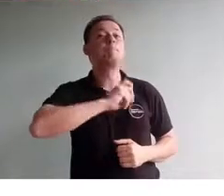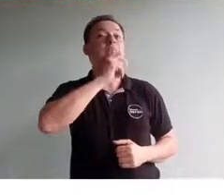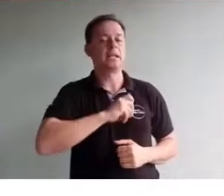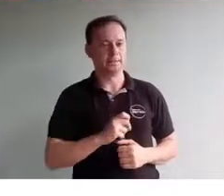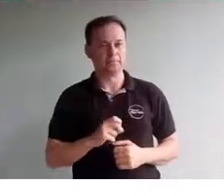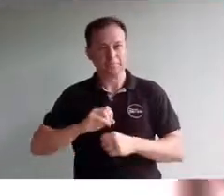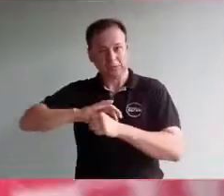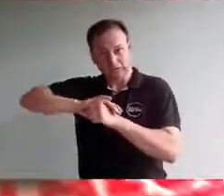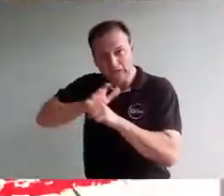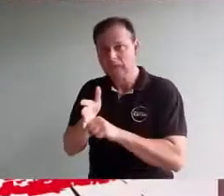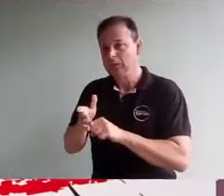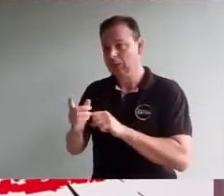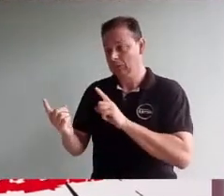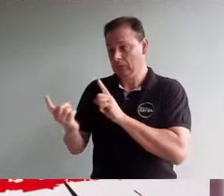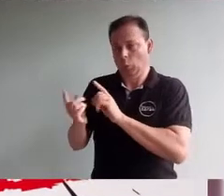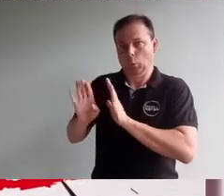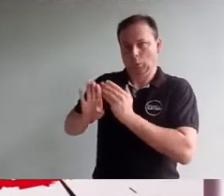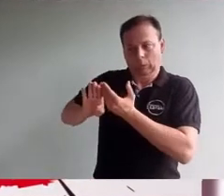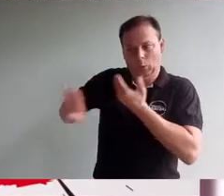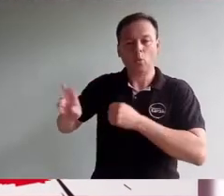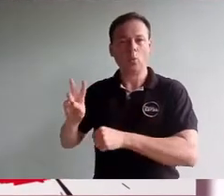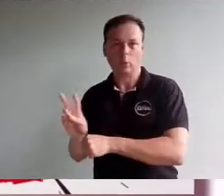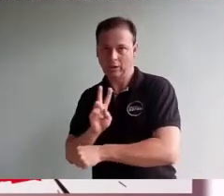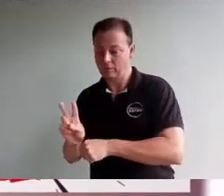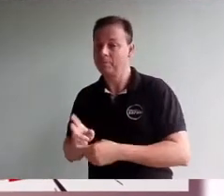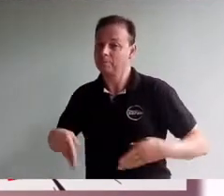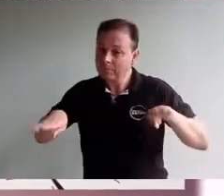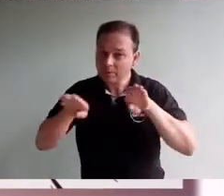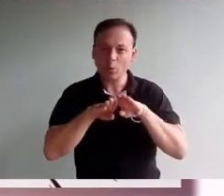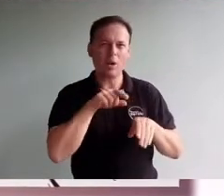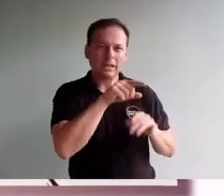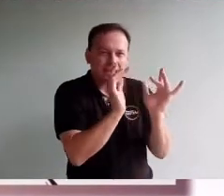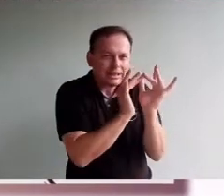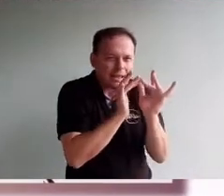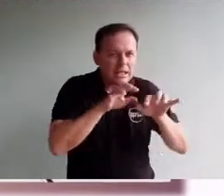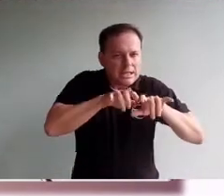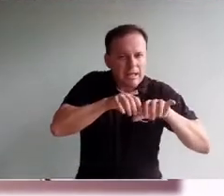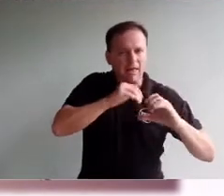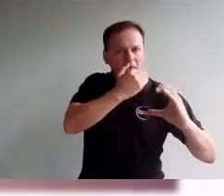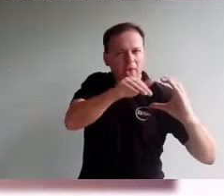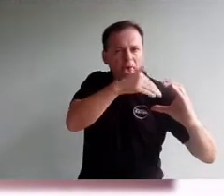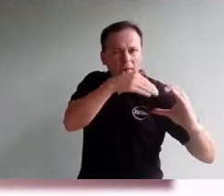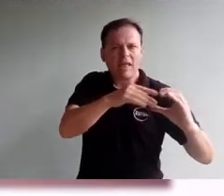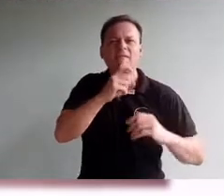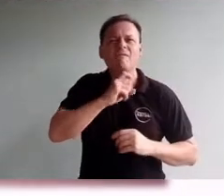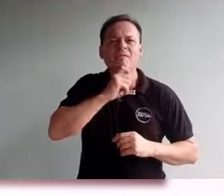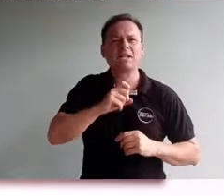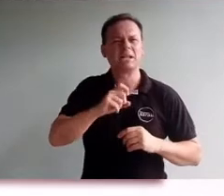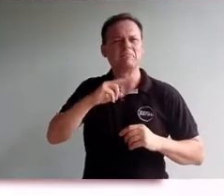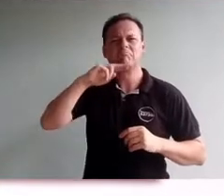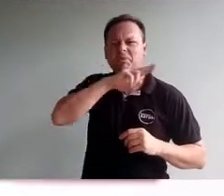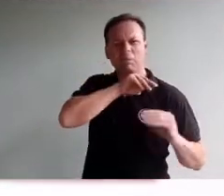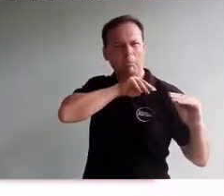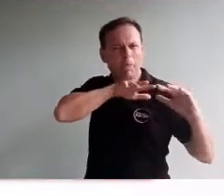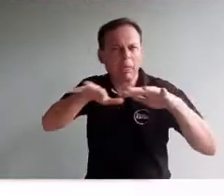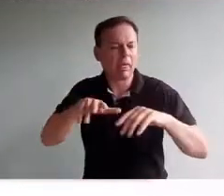desinformación. Así como buscamos evitar el contacto con focos infecciosos de este nuevo virus, busquemos evitar focos infecciosos